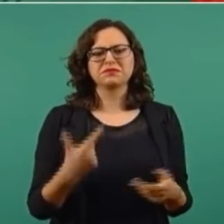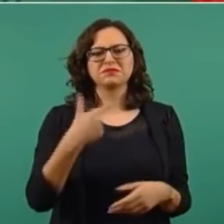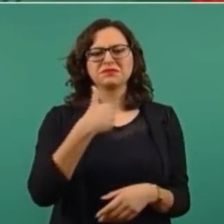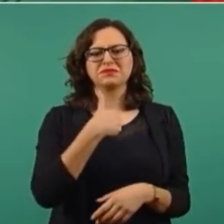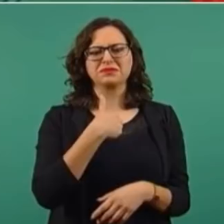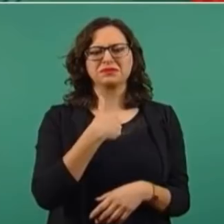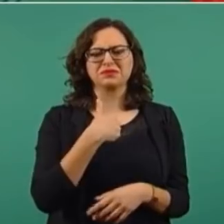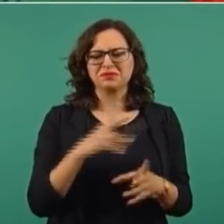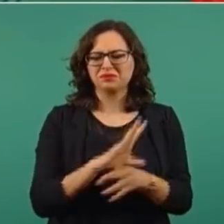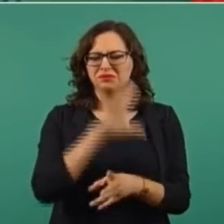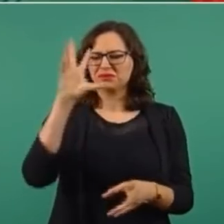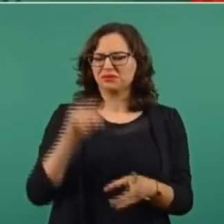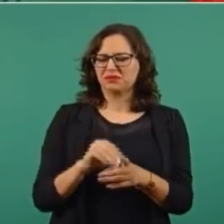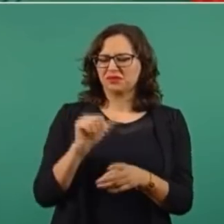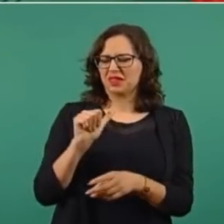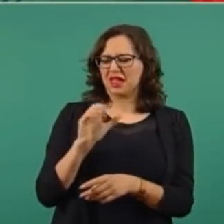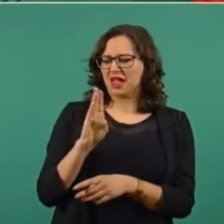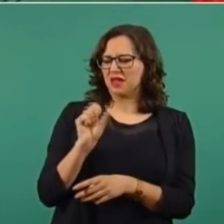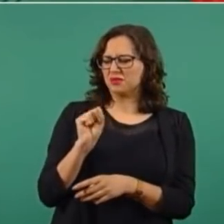palabra absoluta.